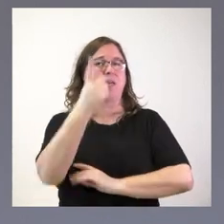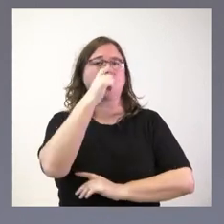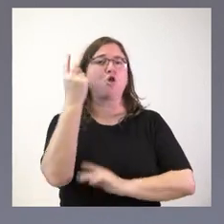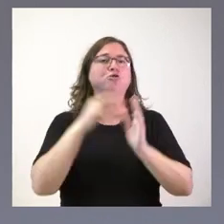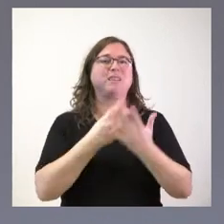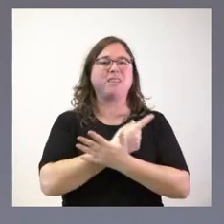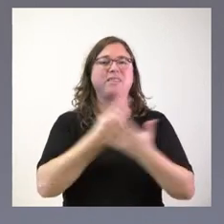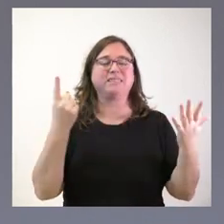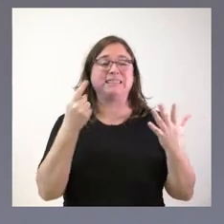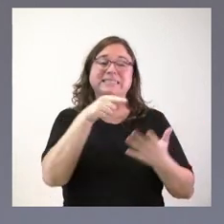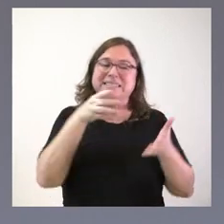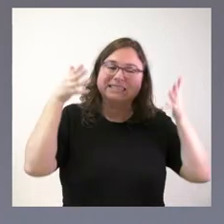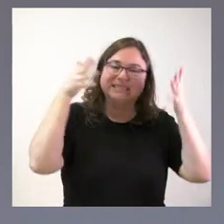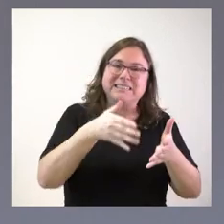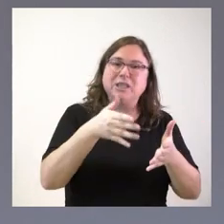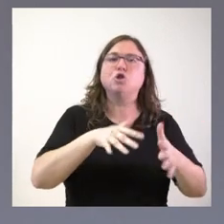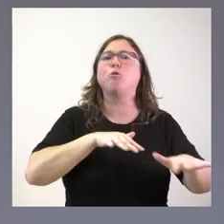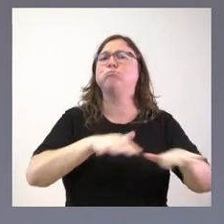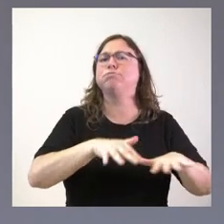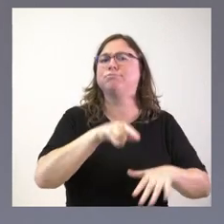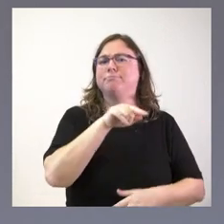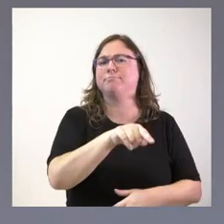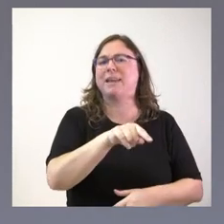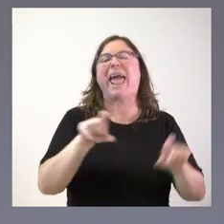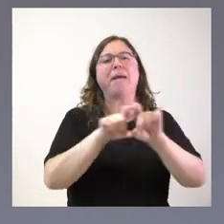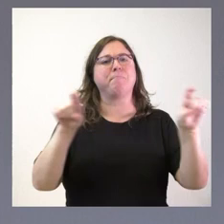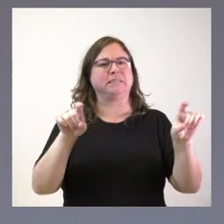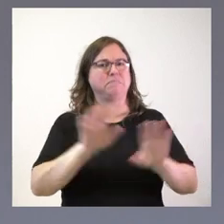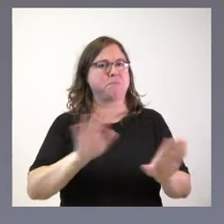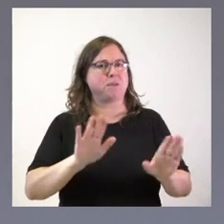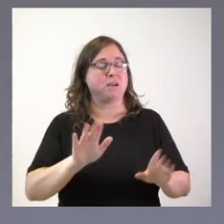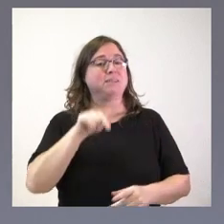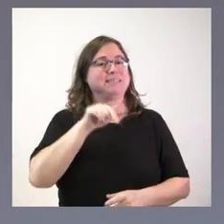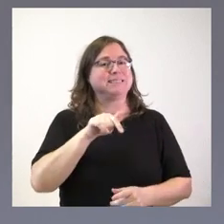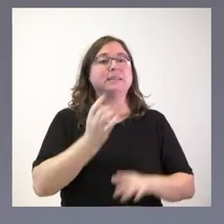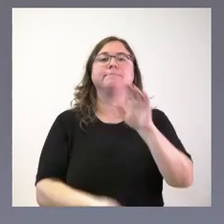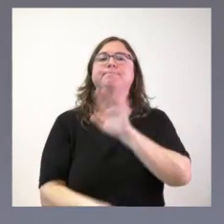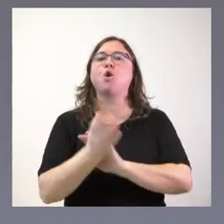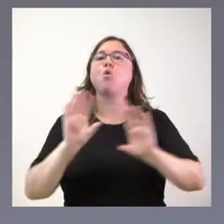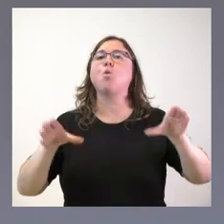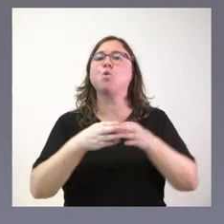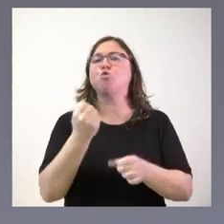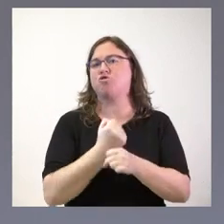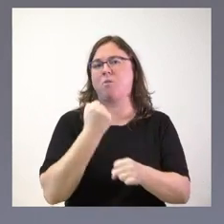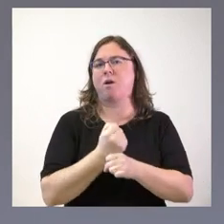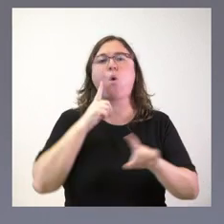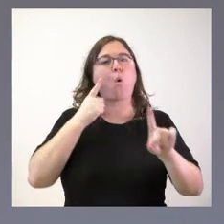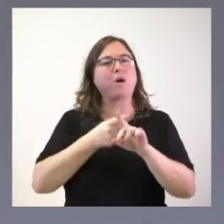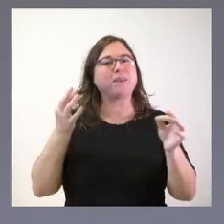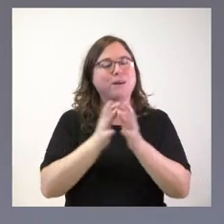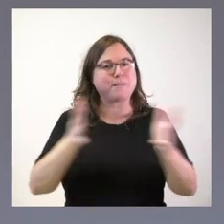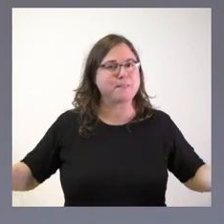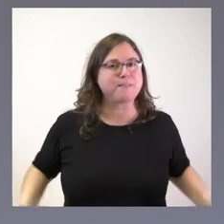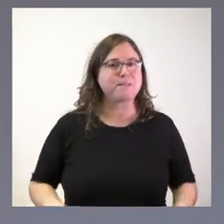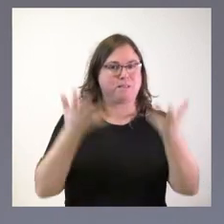que estaba más centrada únicamente en la dinamización empresarial. Se trata de un grupo de trabajo cuyo objetivo es impulsar esta